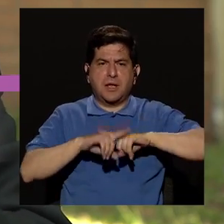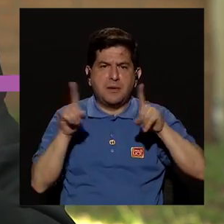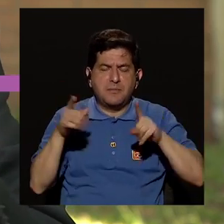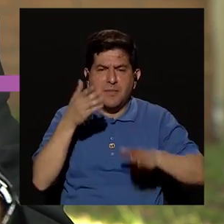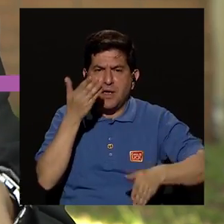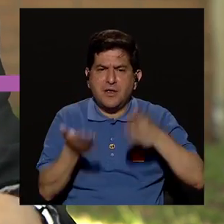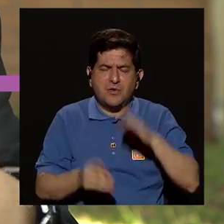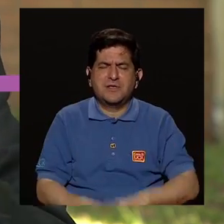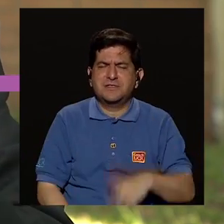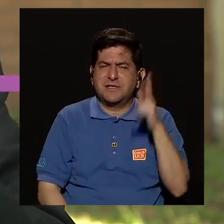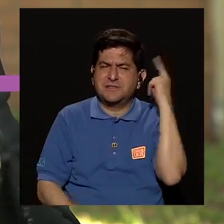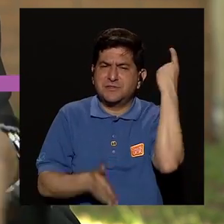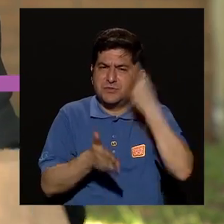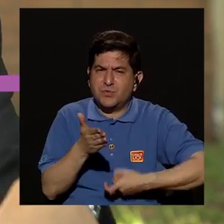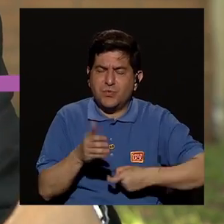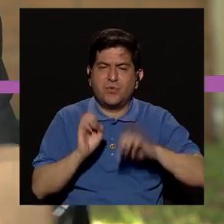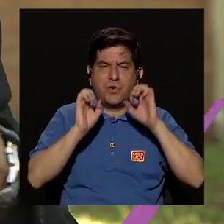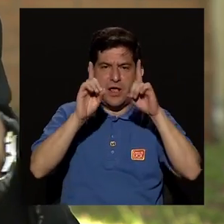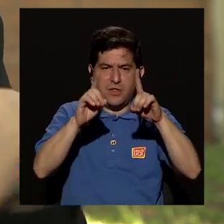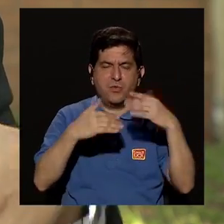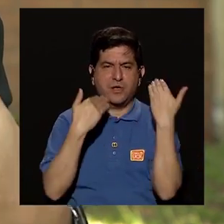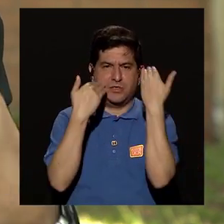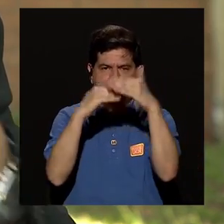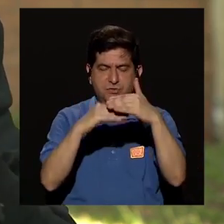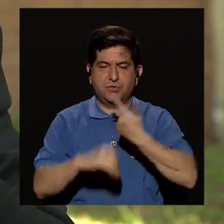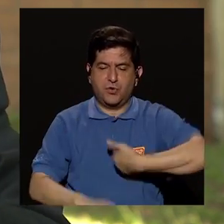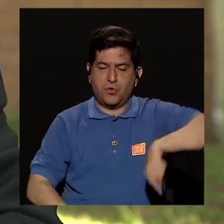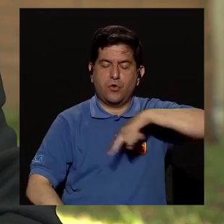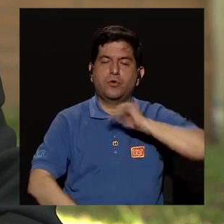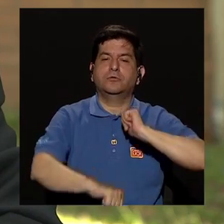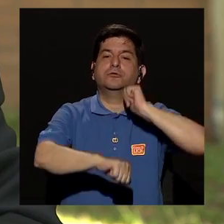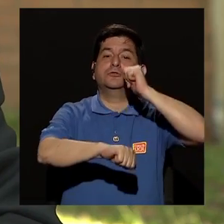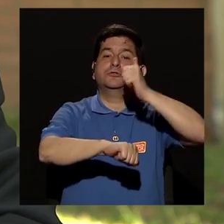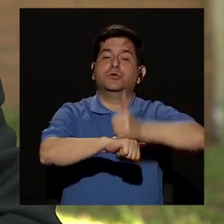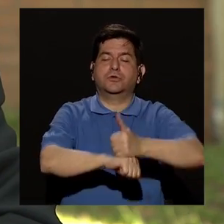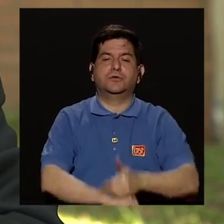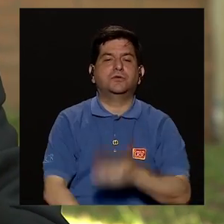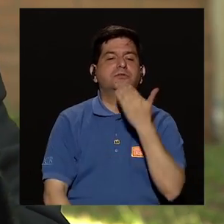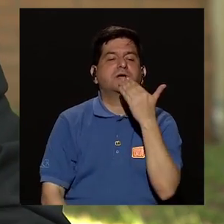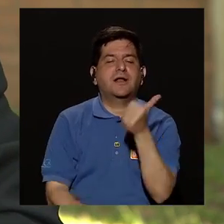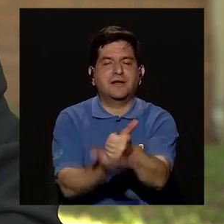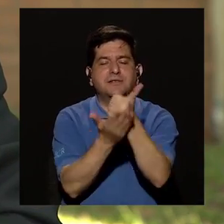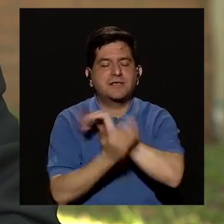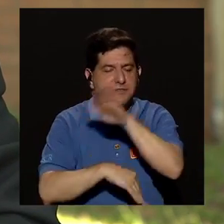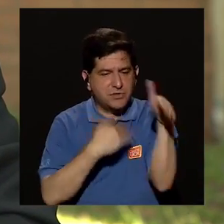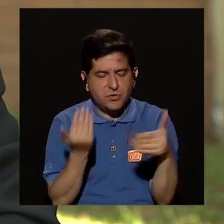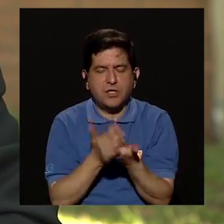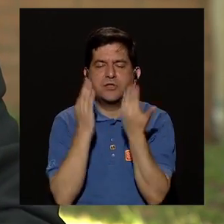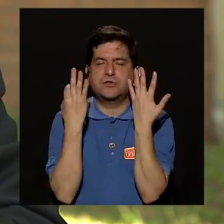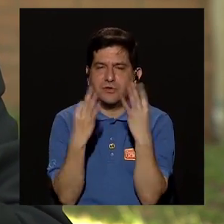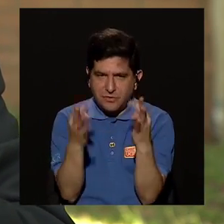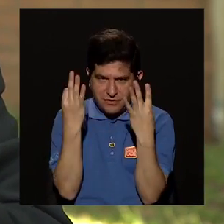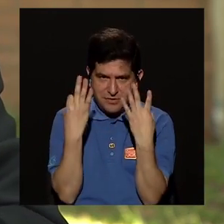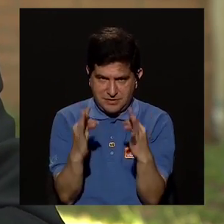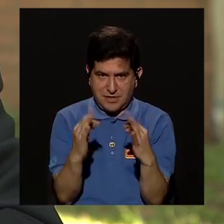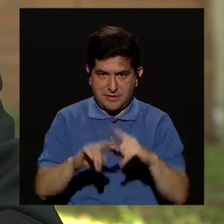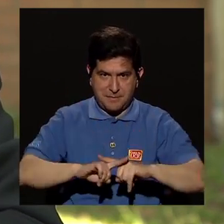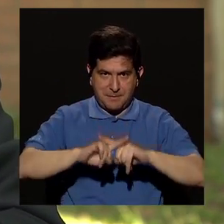pero aunque suene un poquito concho aquí la educación y los límites vamos a ir poniendo nosotros agradecemos su ayuda en todo lo que se pueda